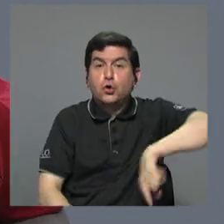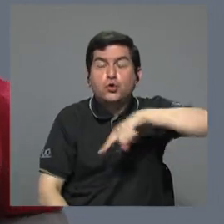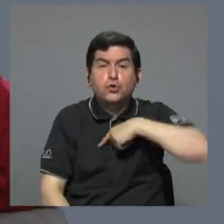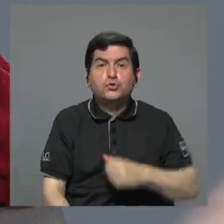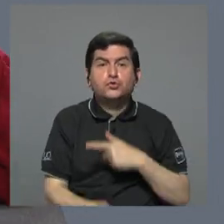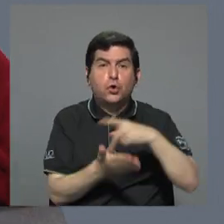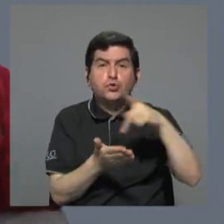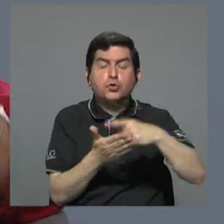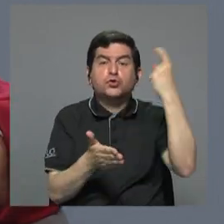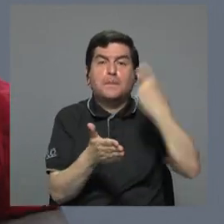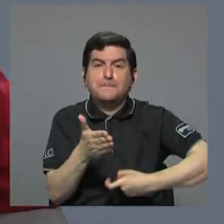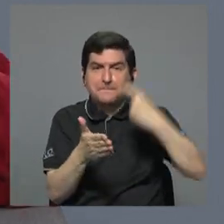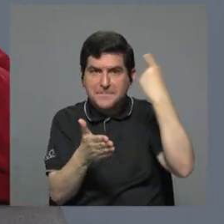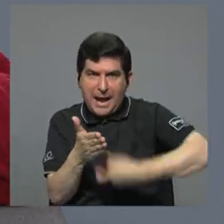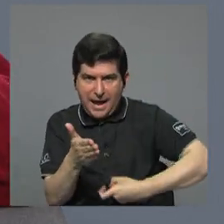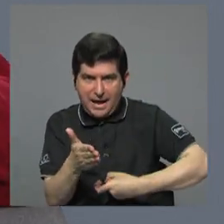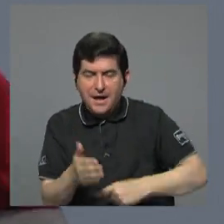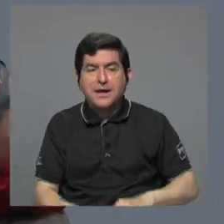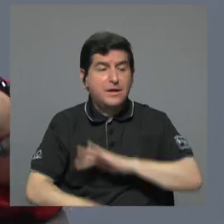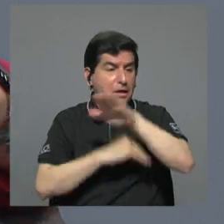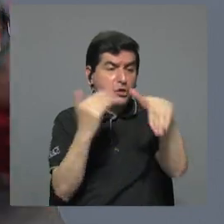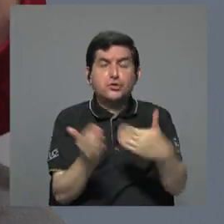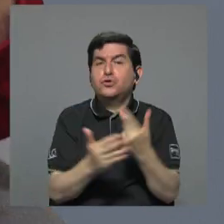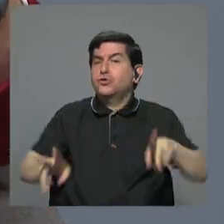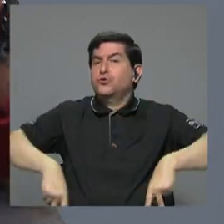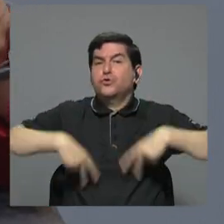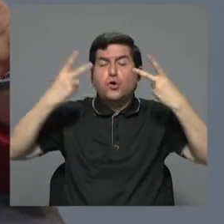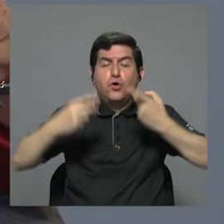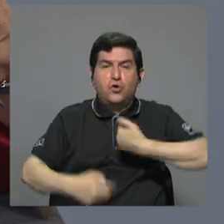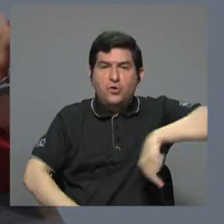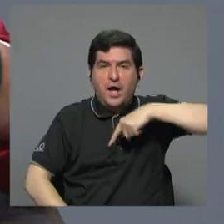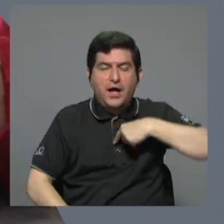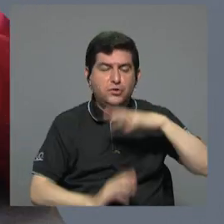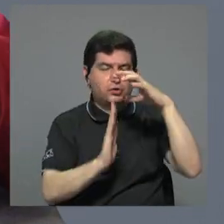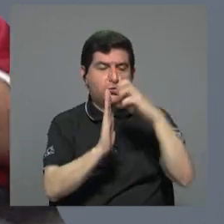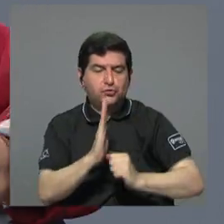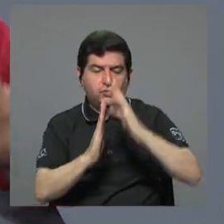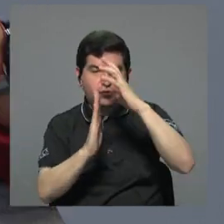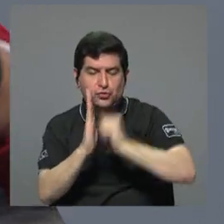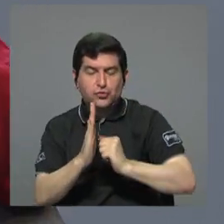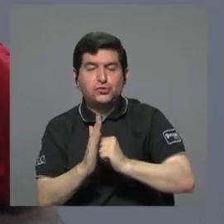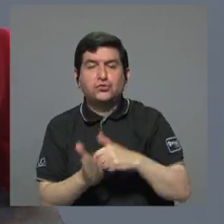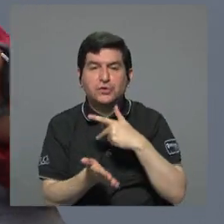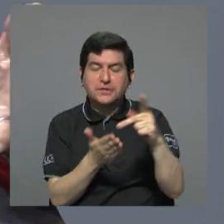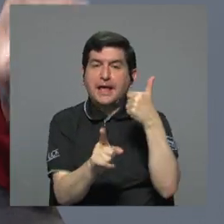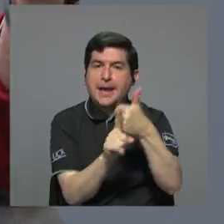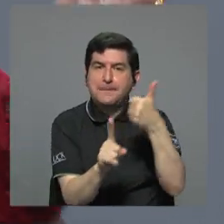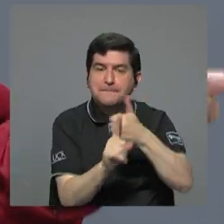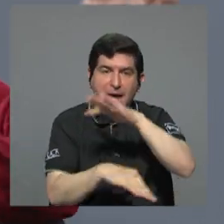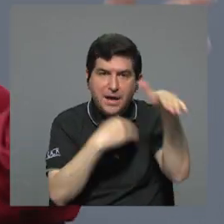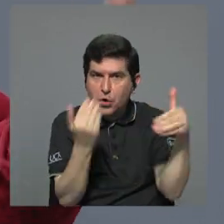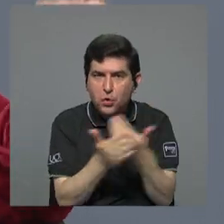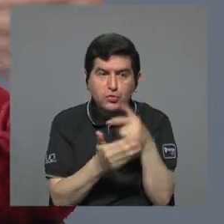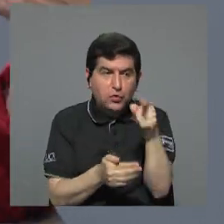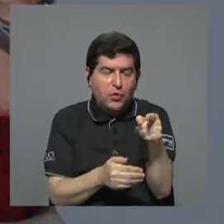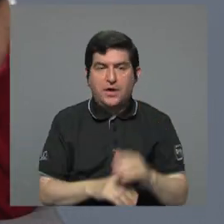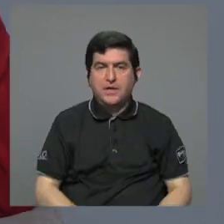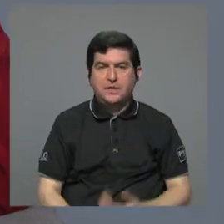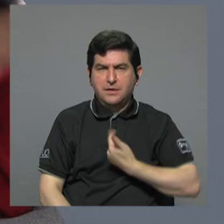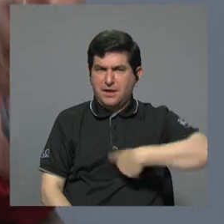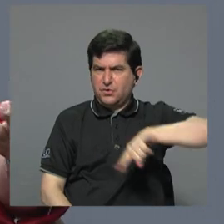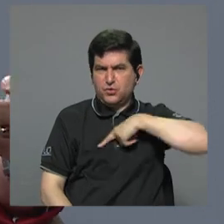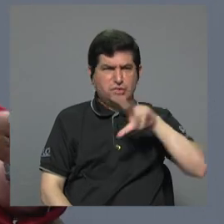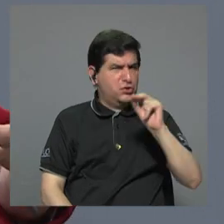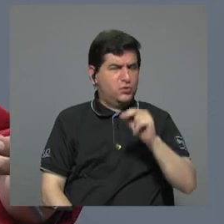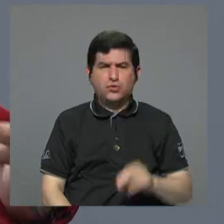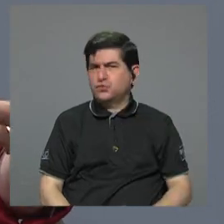pagado impuestos toda la vida, porque a nosotros nos lo rebajan del mismo salario. Todo está. Entonces, nosotros no